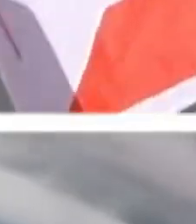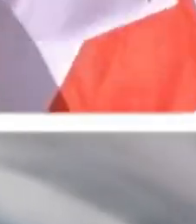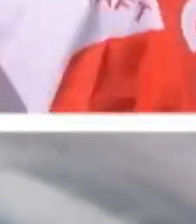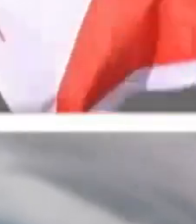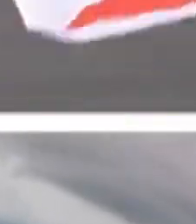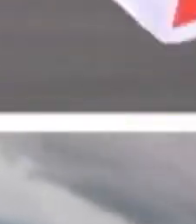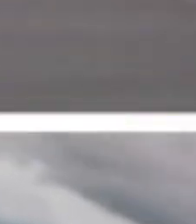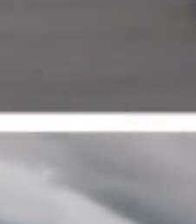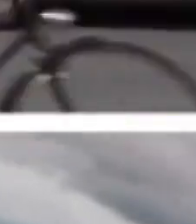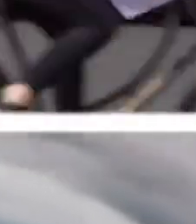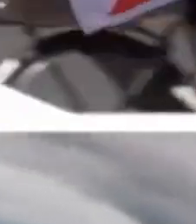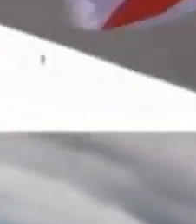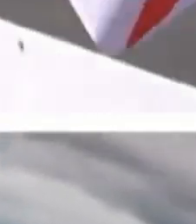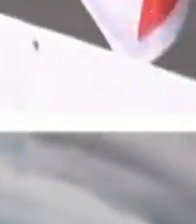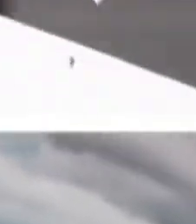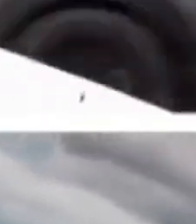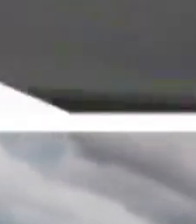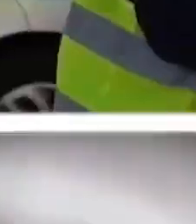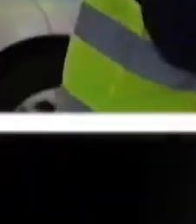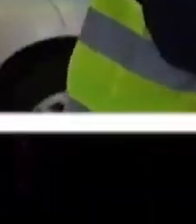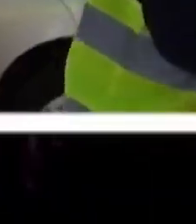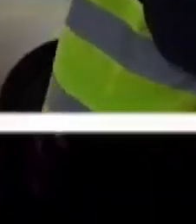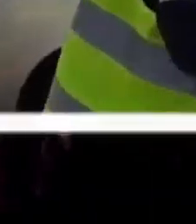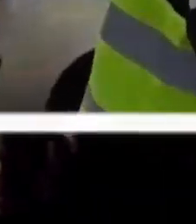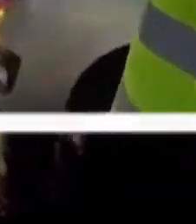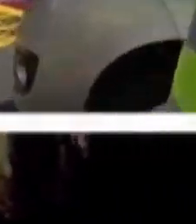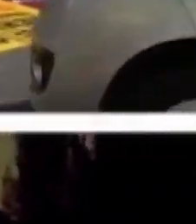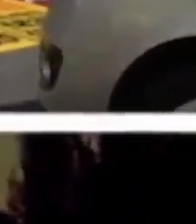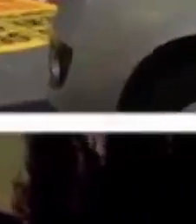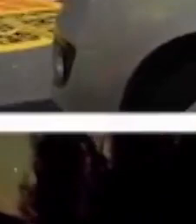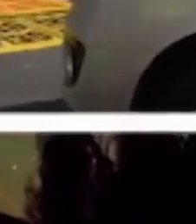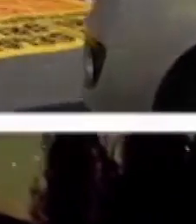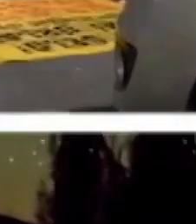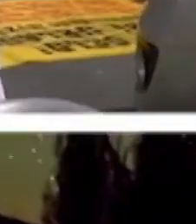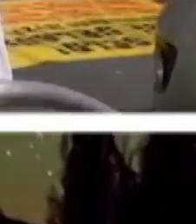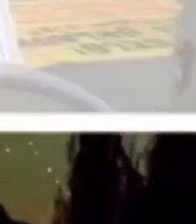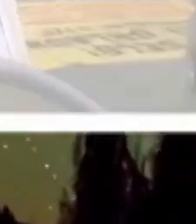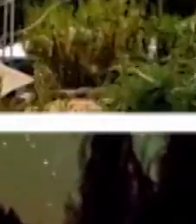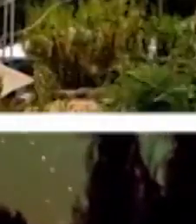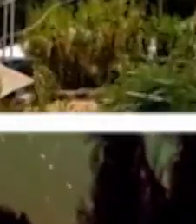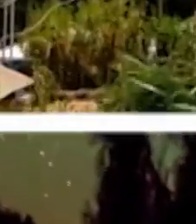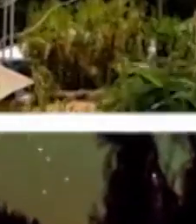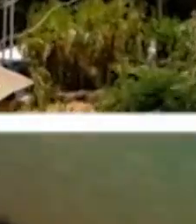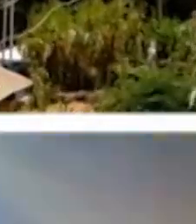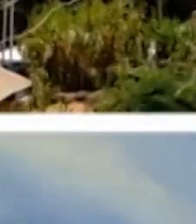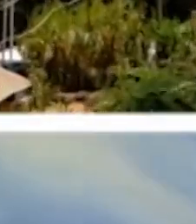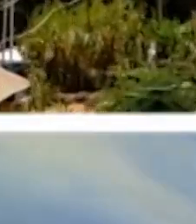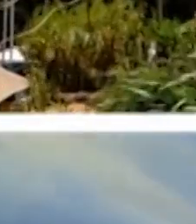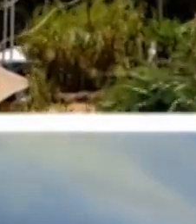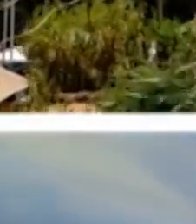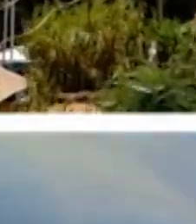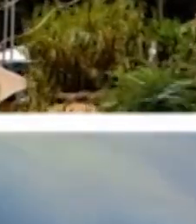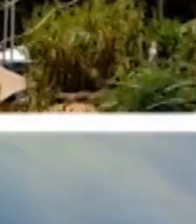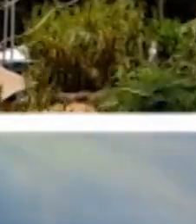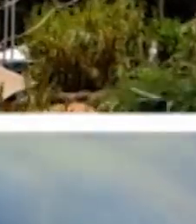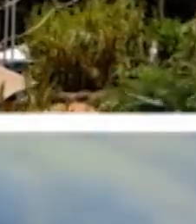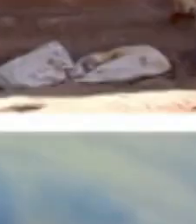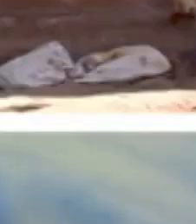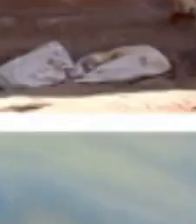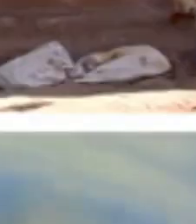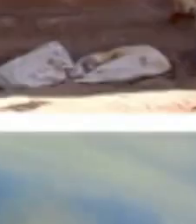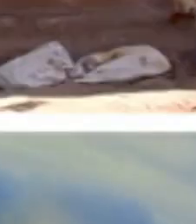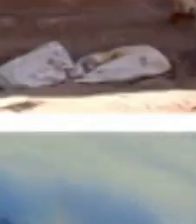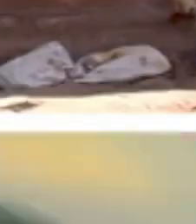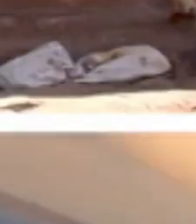rumanos protestan en las calles exigiendo mejores condiciones en la industria cárnica. Y en Kenia, los más pobres